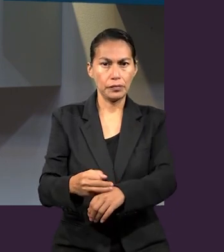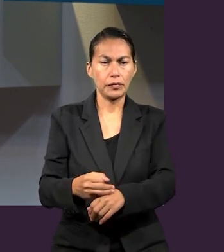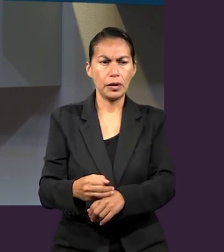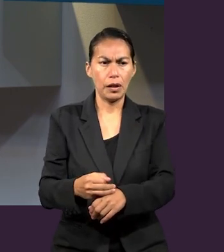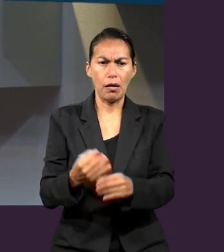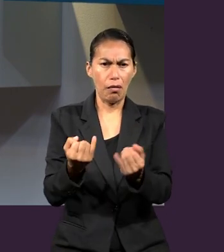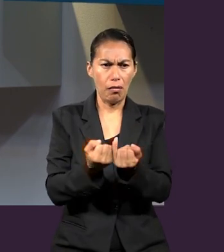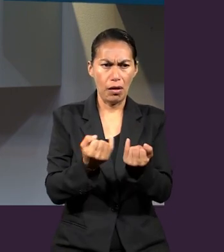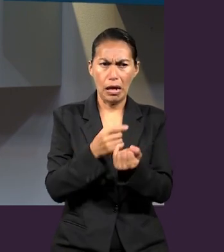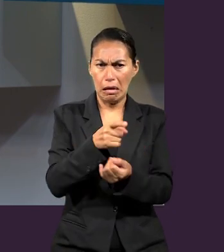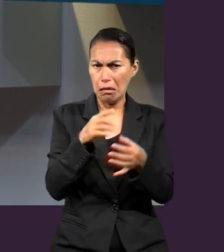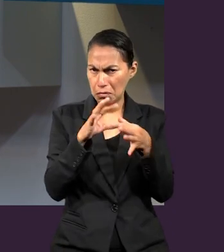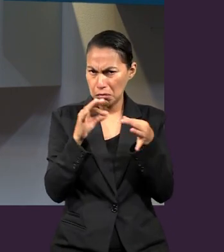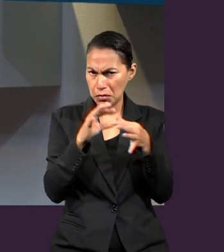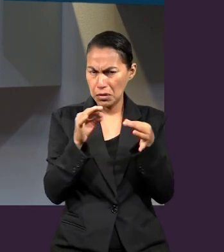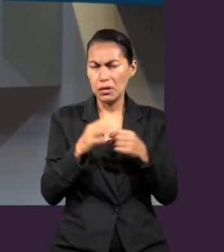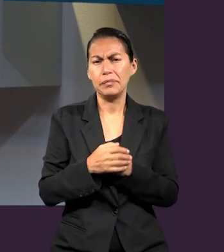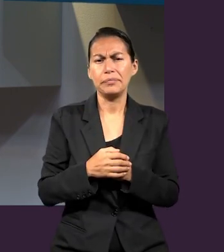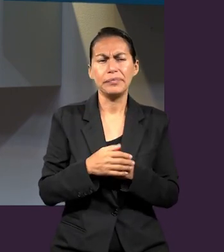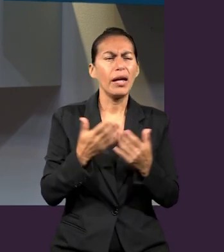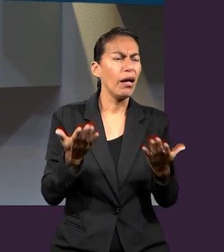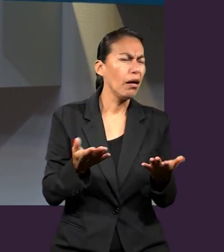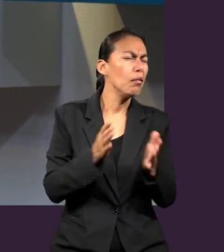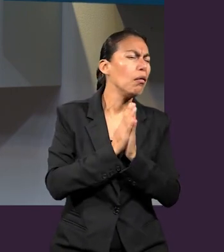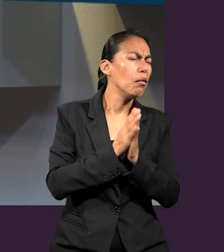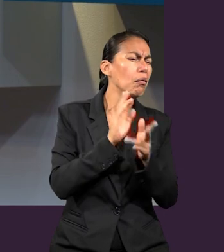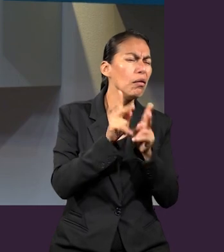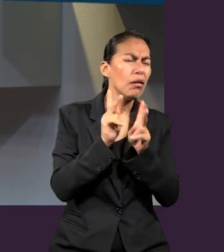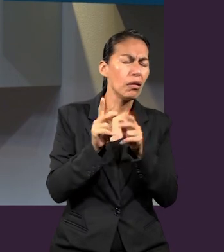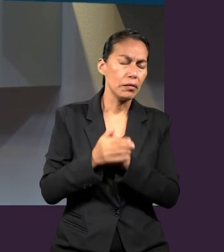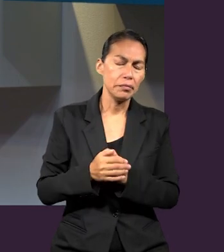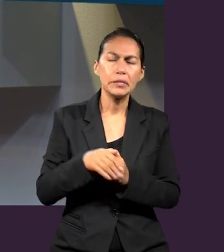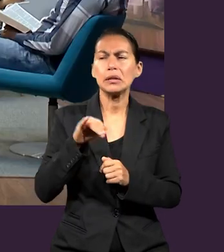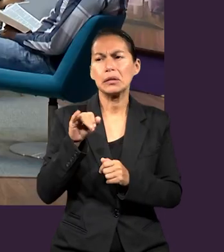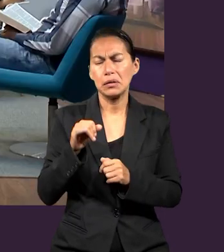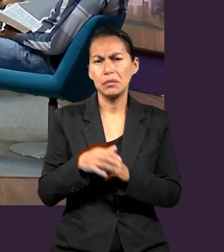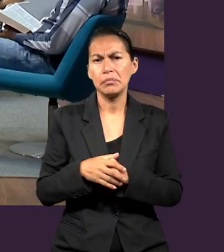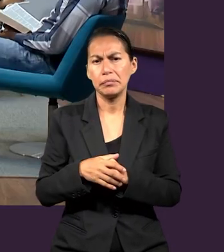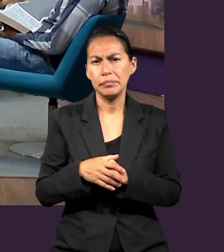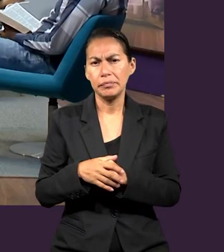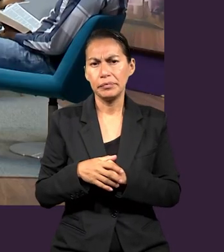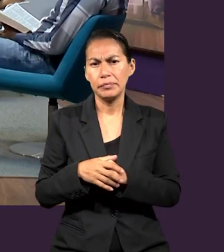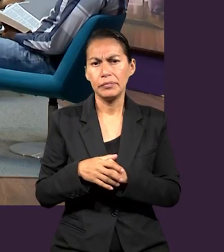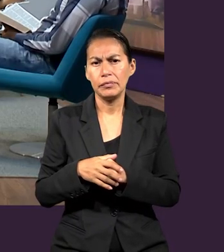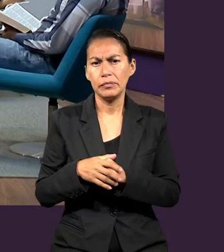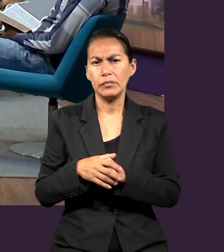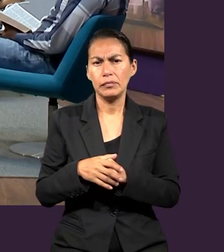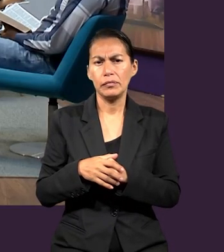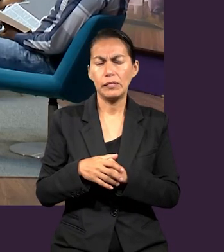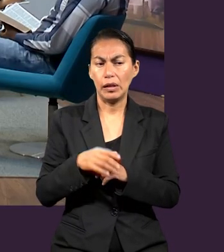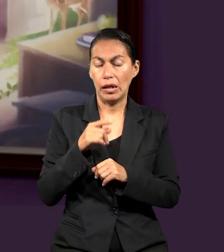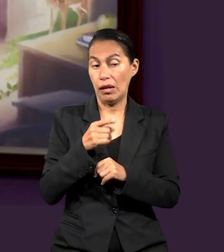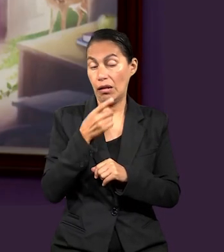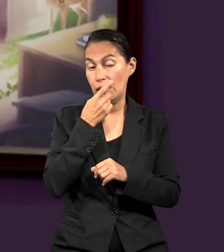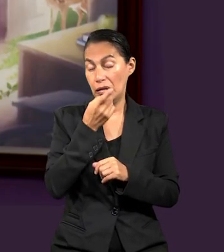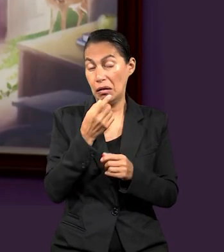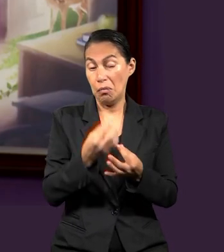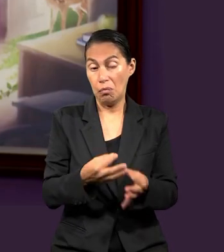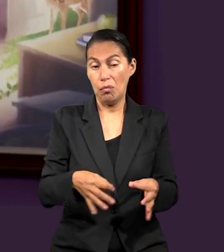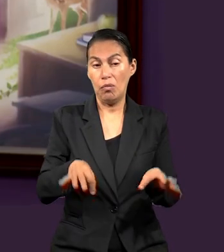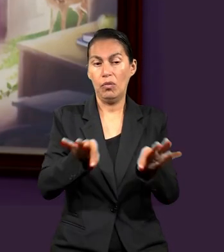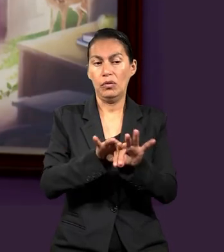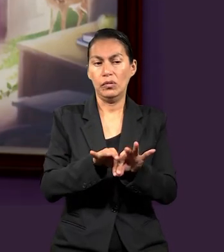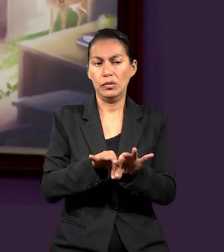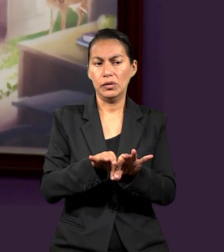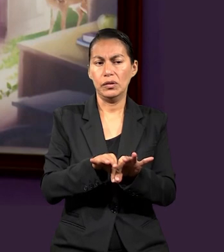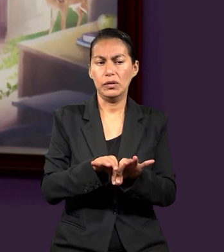familia aquí, que también lo encontramos en el libro de los Efesios. Cuéntenos un poco de eso. Sí, para él era importante que esta